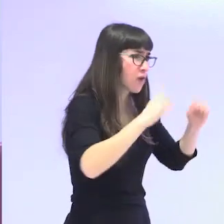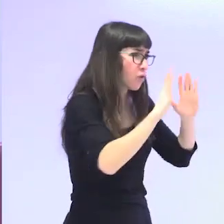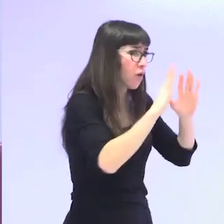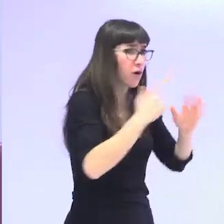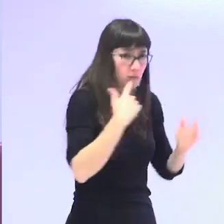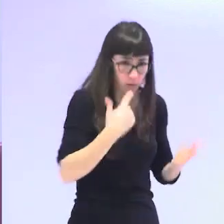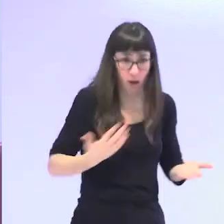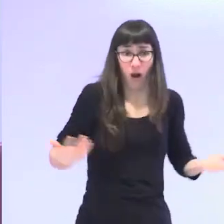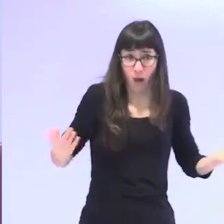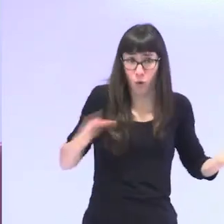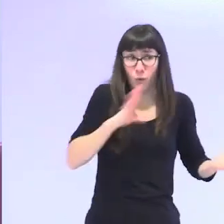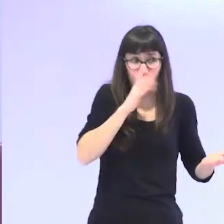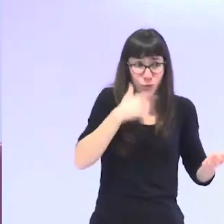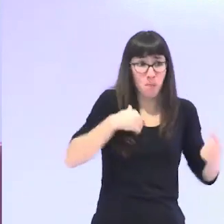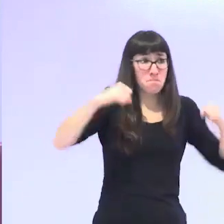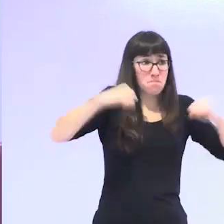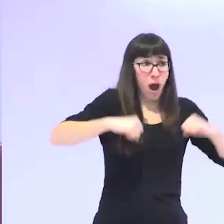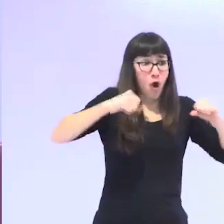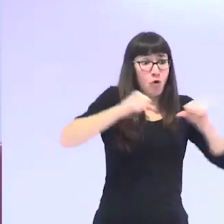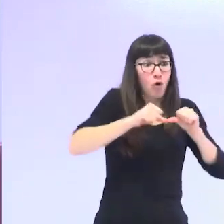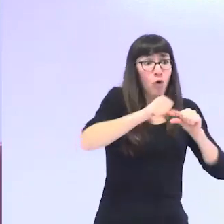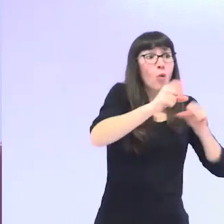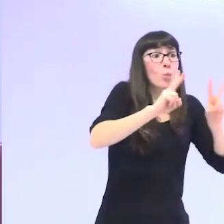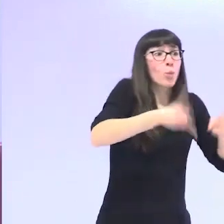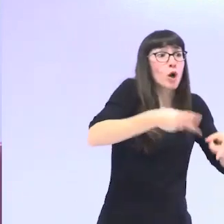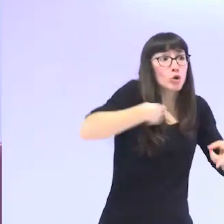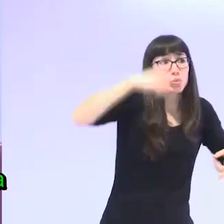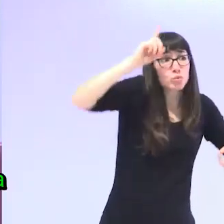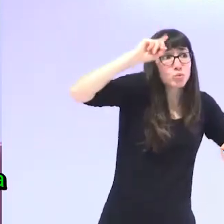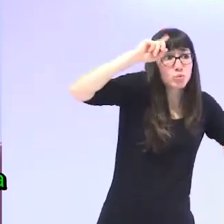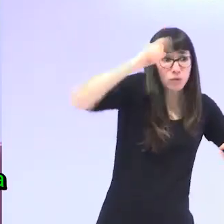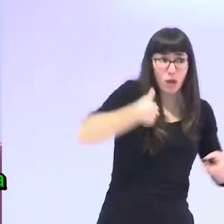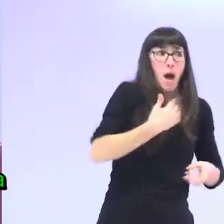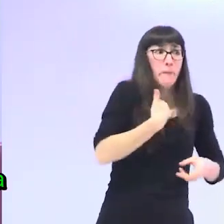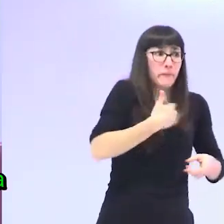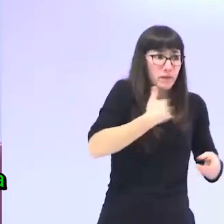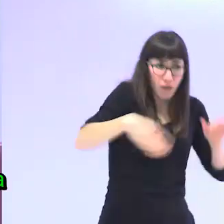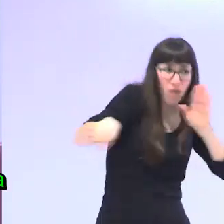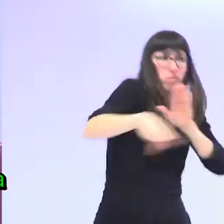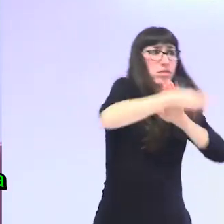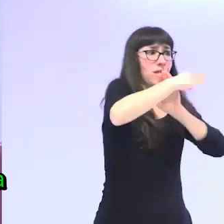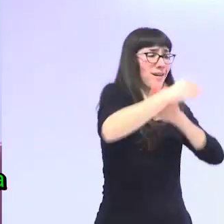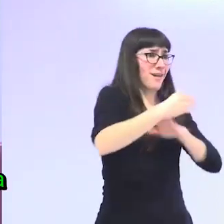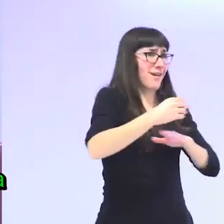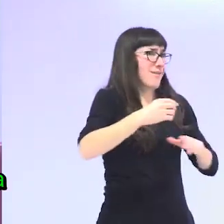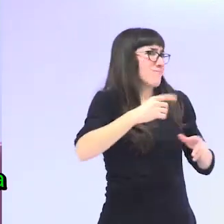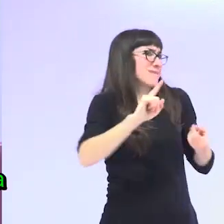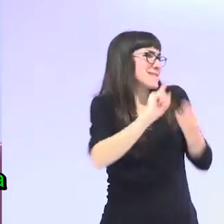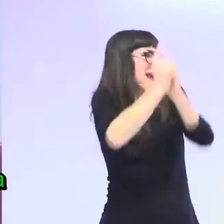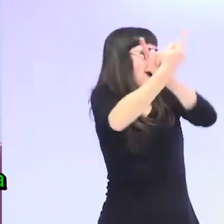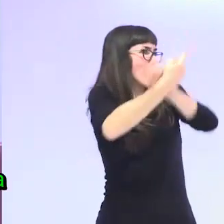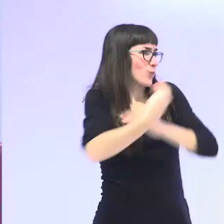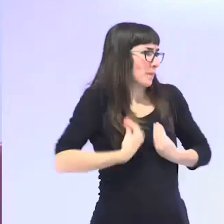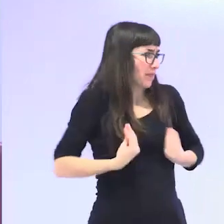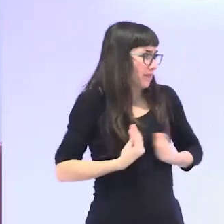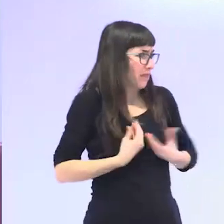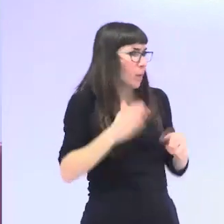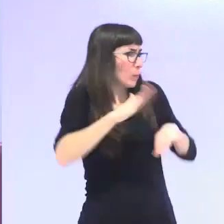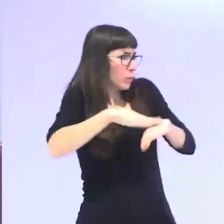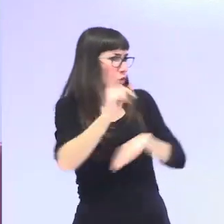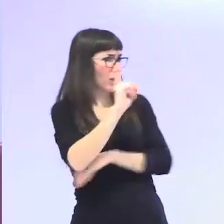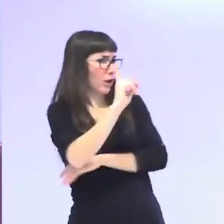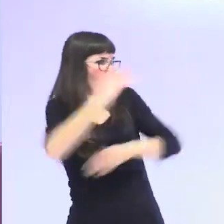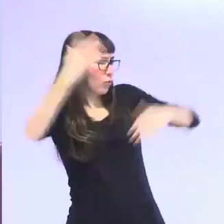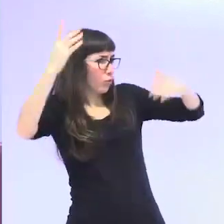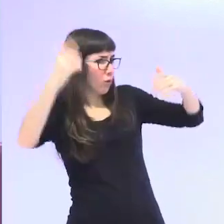mayor que soy no sé cuánto voy a vivir y si vivo 20 años pues me apetece vivirlos de otra manera o como yo quiera es decir